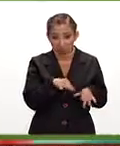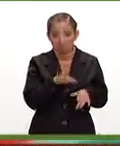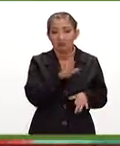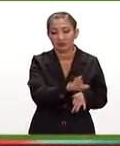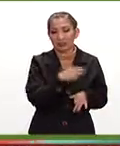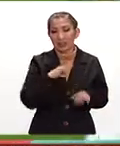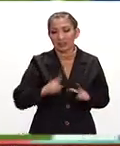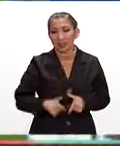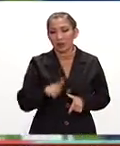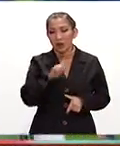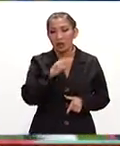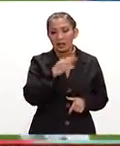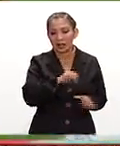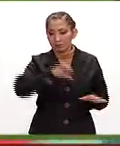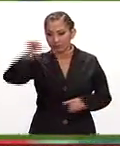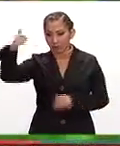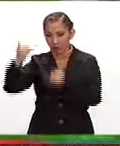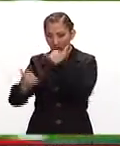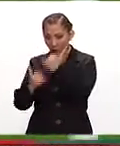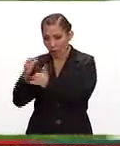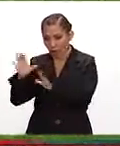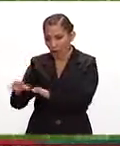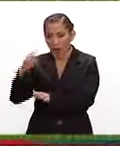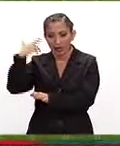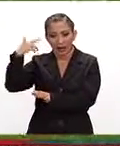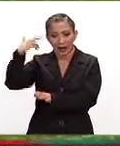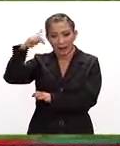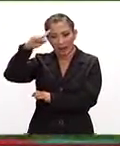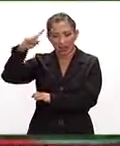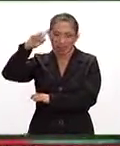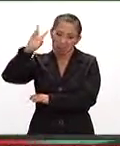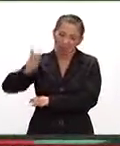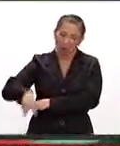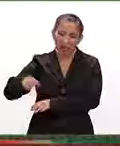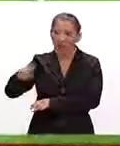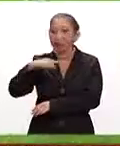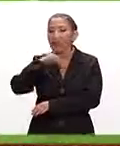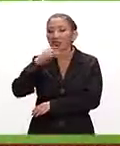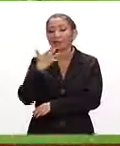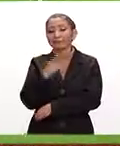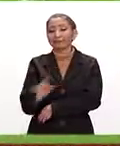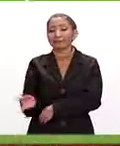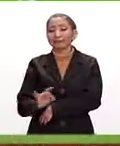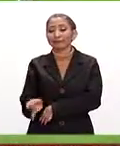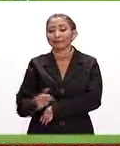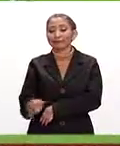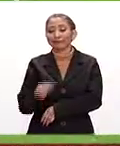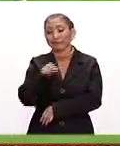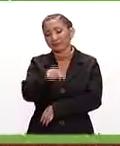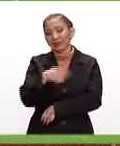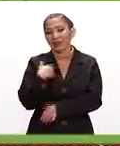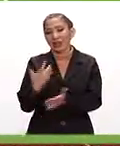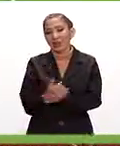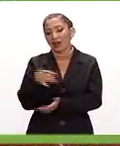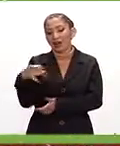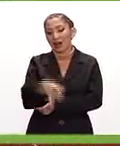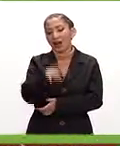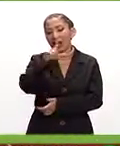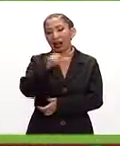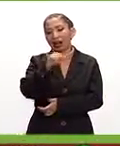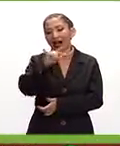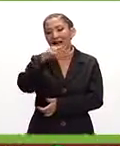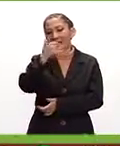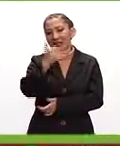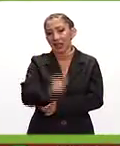cosas en la Champions League. Otro de los partidos, el del Real Madrid, que la verdad no tuvo ni que despeinarse, fue muy sencillito la victoria contra el Leia,